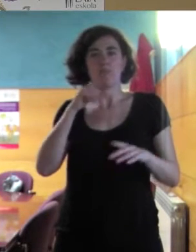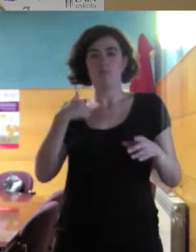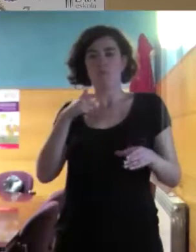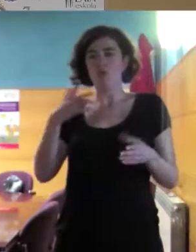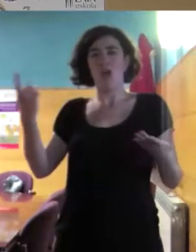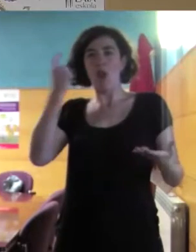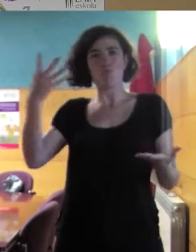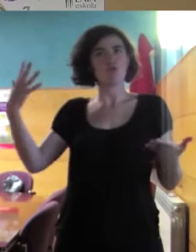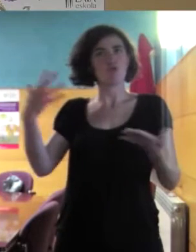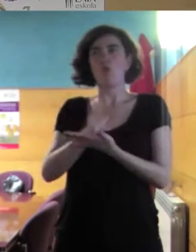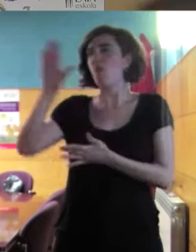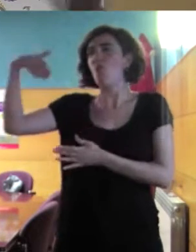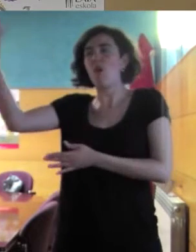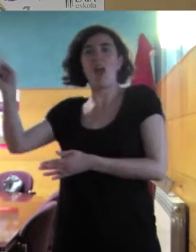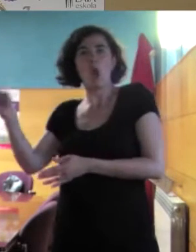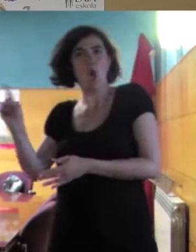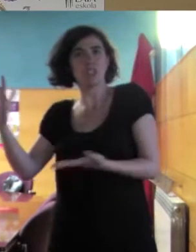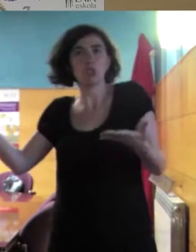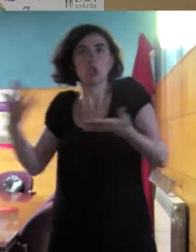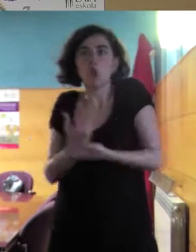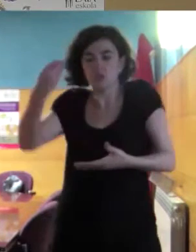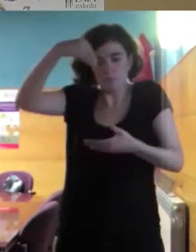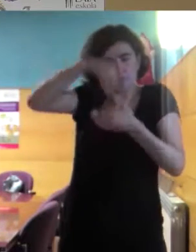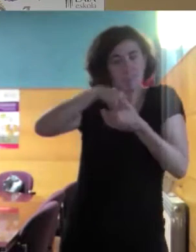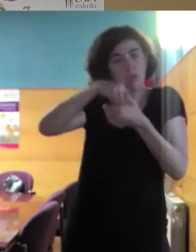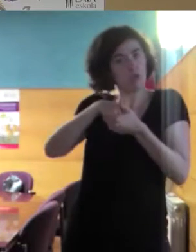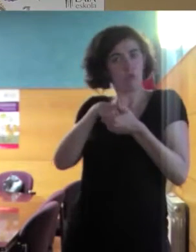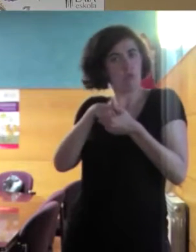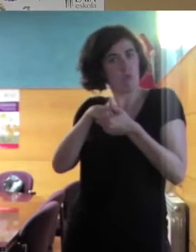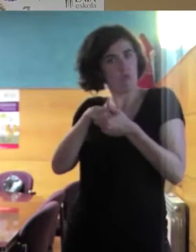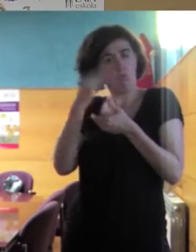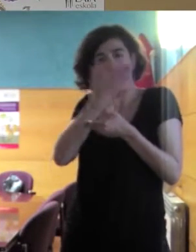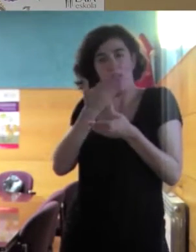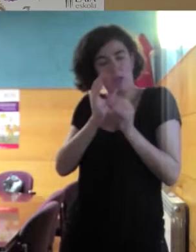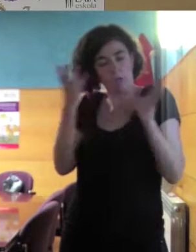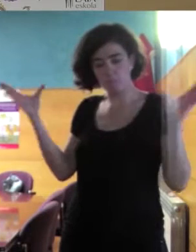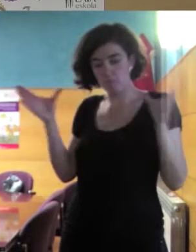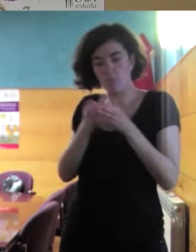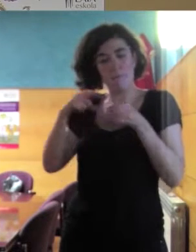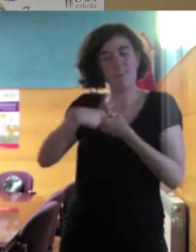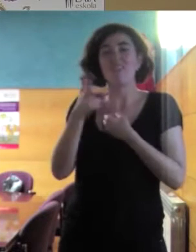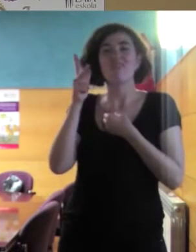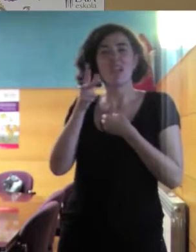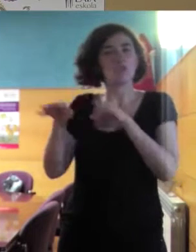las personas son de dentro, pertenecen y forman parte con los mismos derechos.